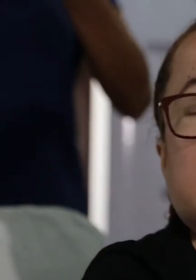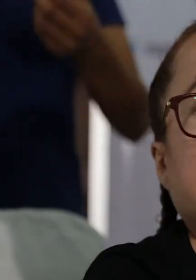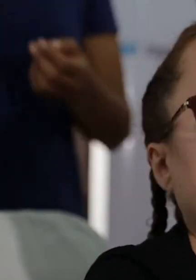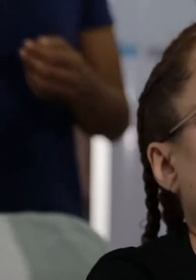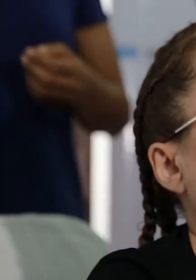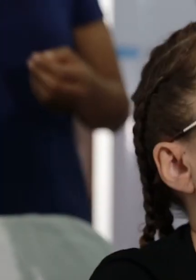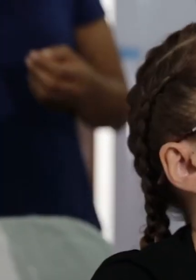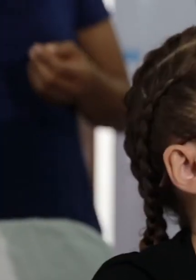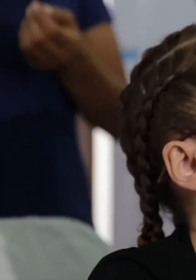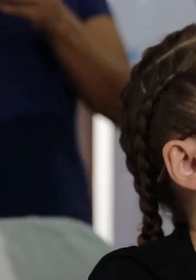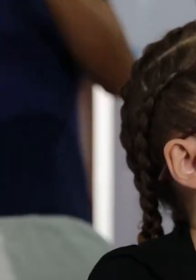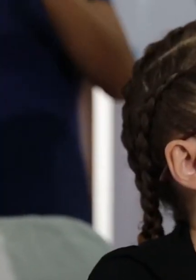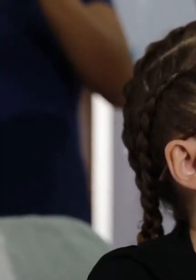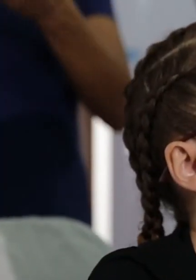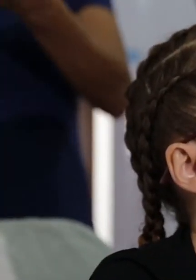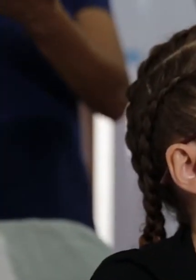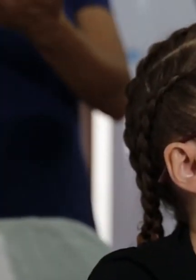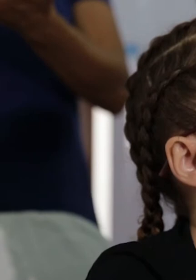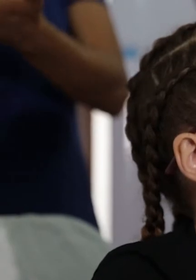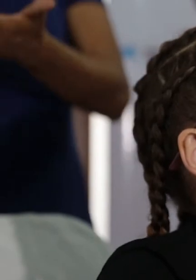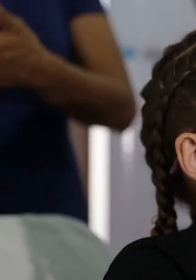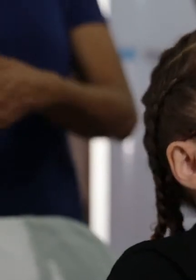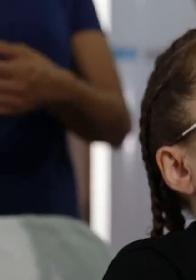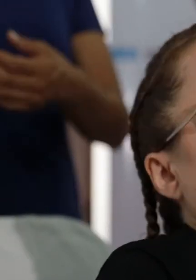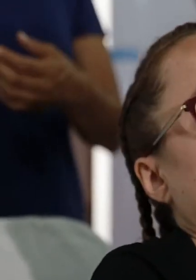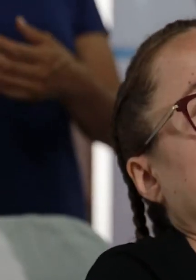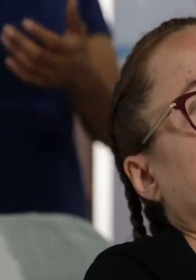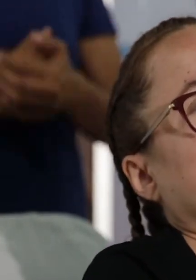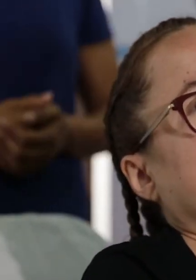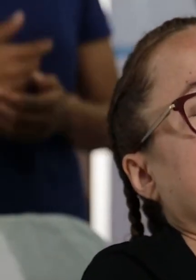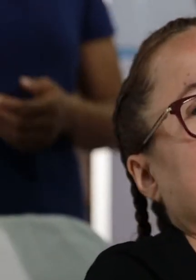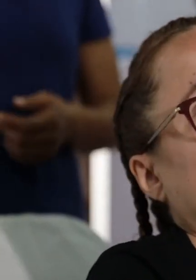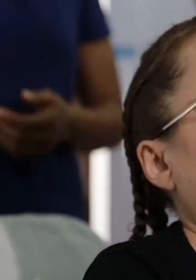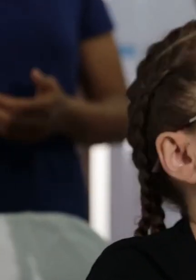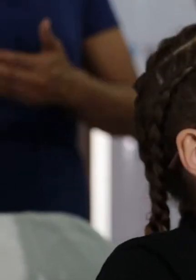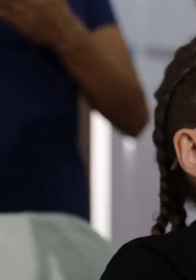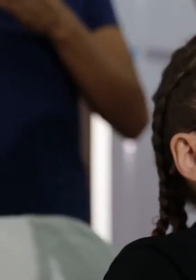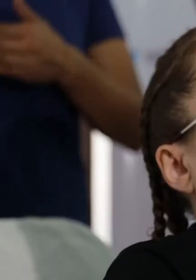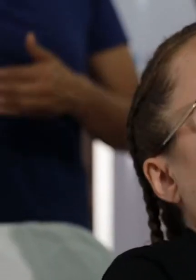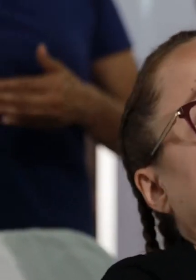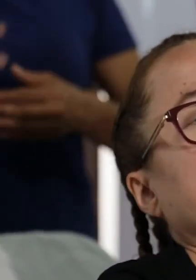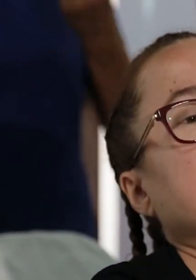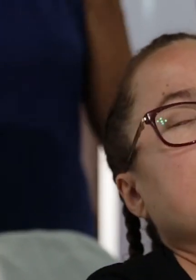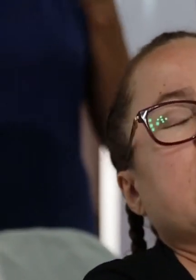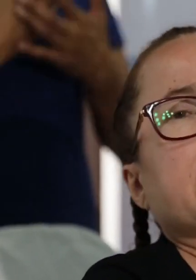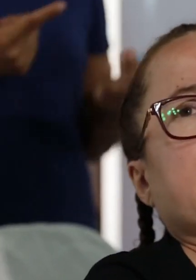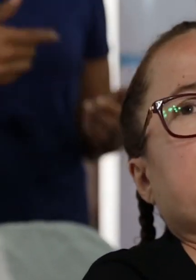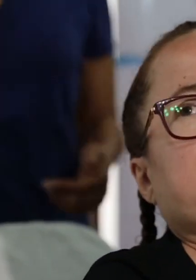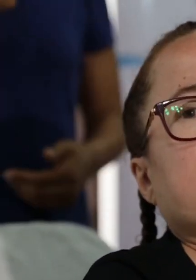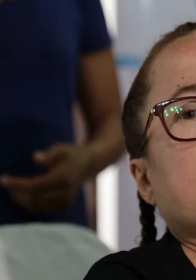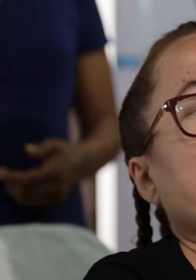con el TSE. Precisamente yo creo que se están atrasando un poquito y ahí sí lo tengo que decir.